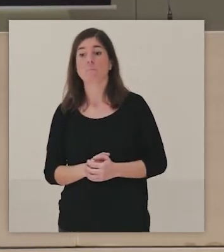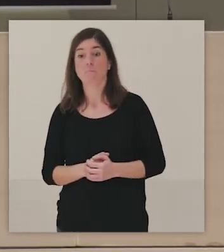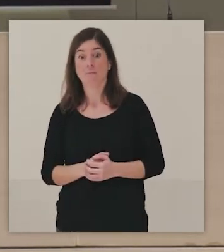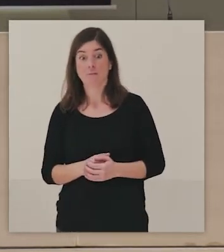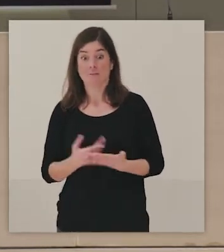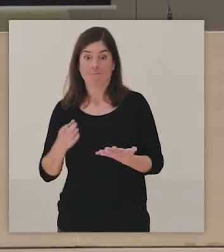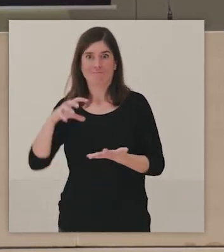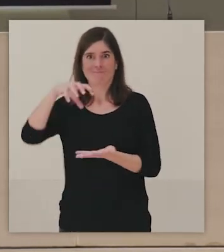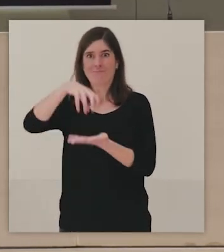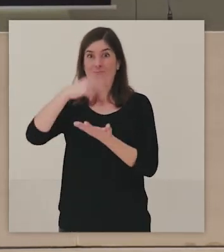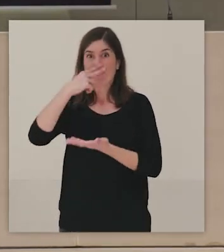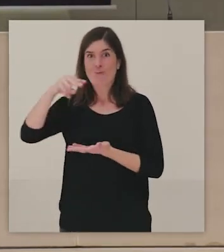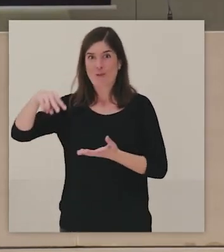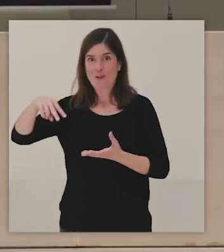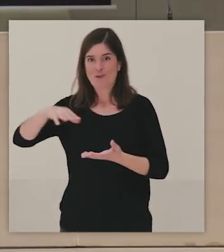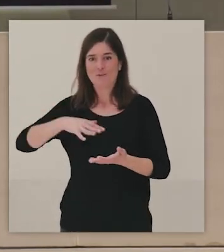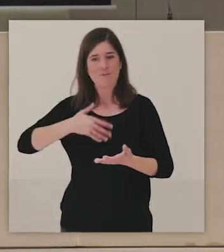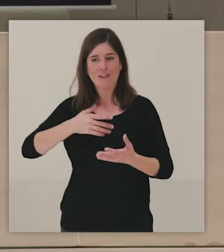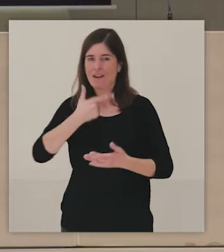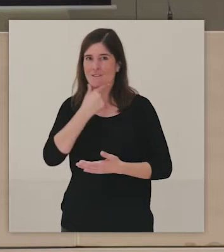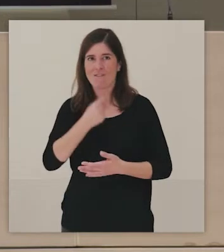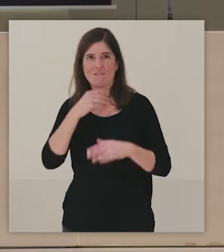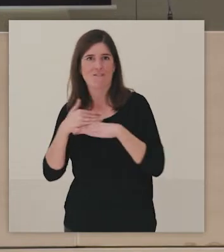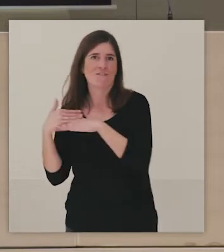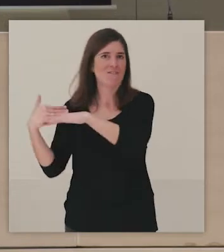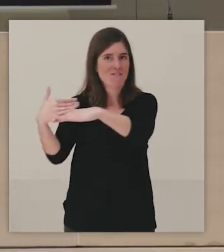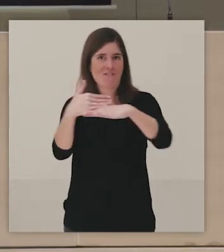nos permite trabajar desde ese lugar.